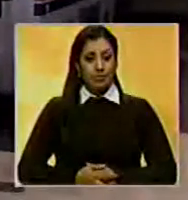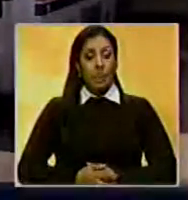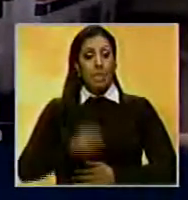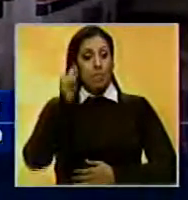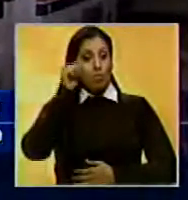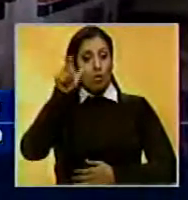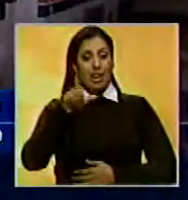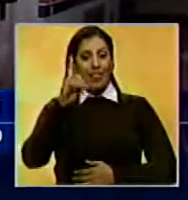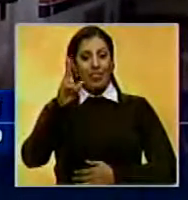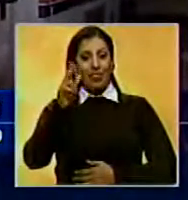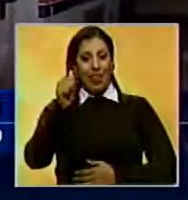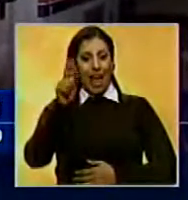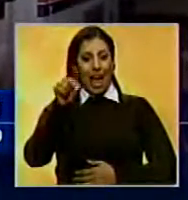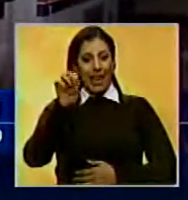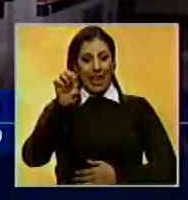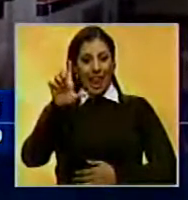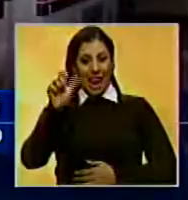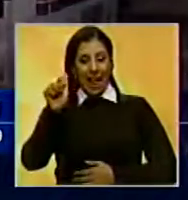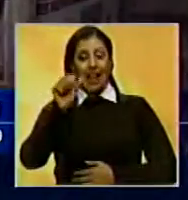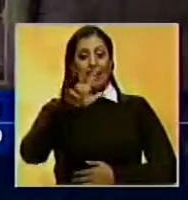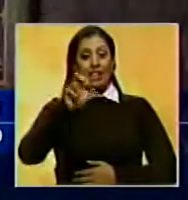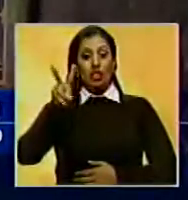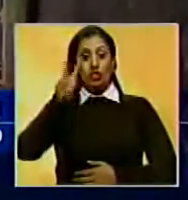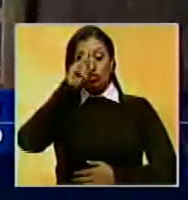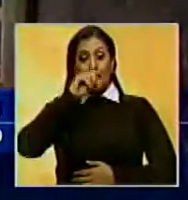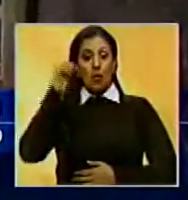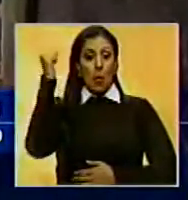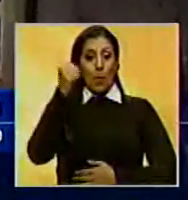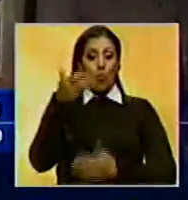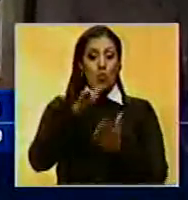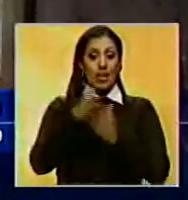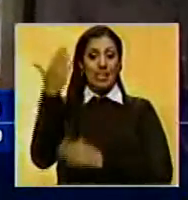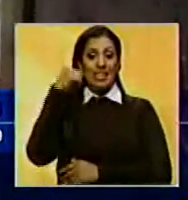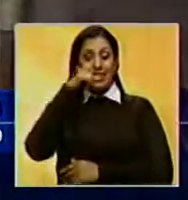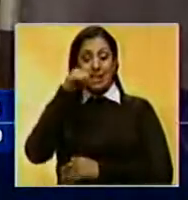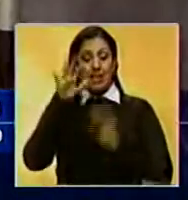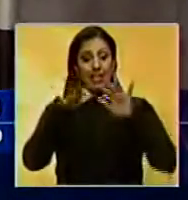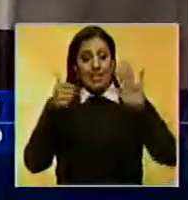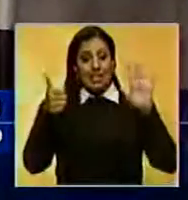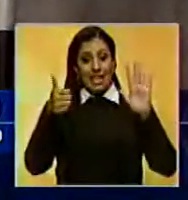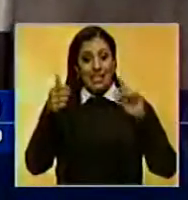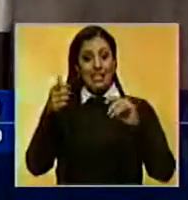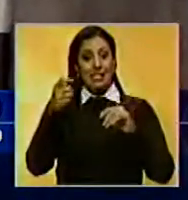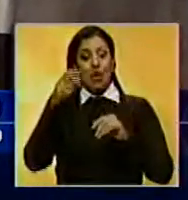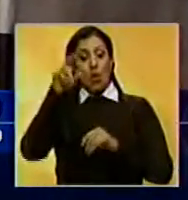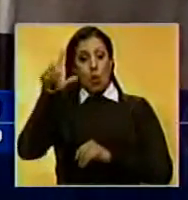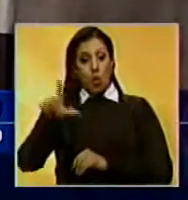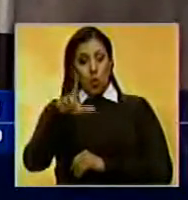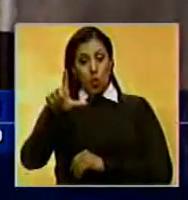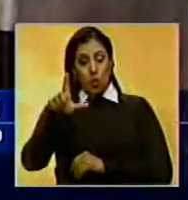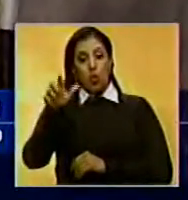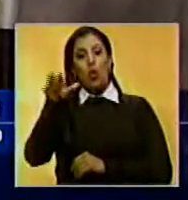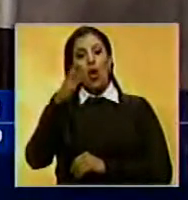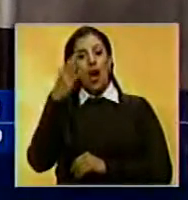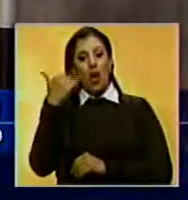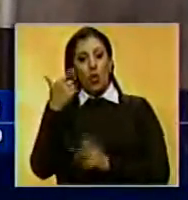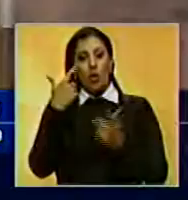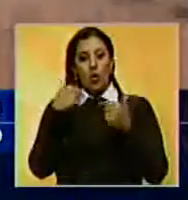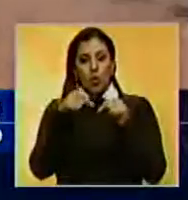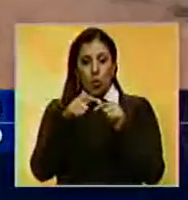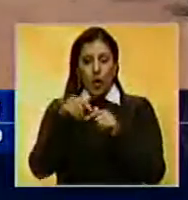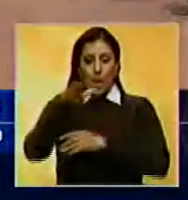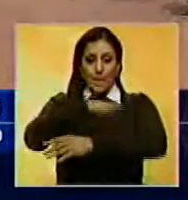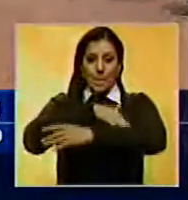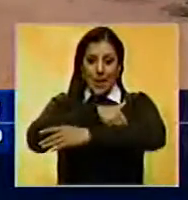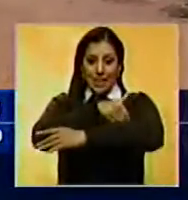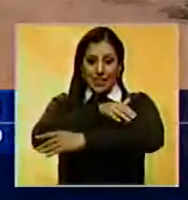Daniela Carolina Salazar, de 32 años, falleció el pasado sábado 16 de agosto en su vivienda ubicada en el sector 3 de Boyacá 2, en